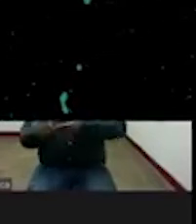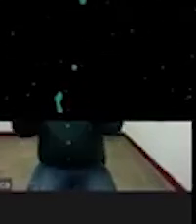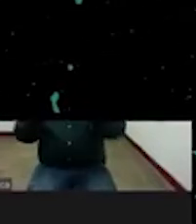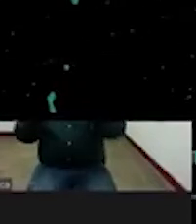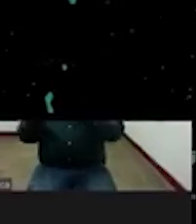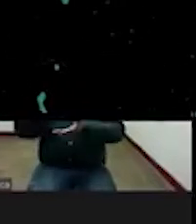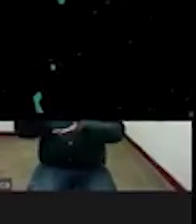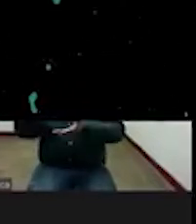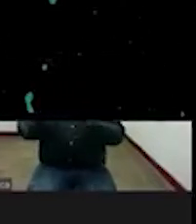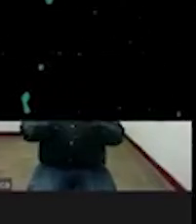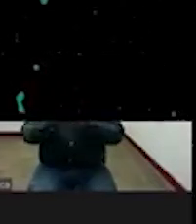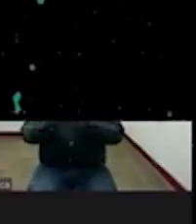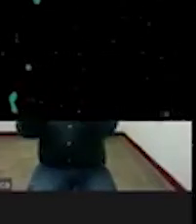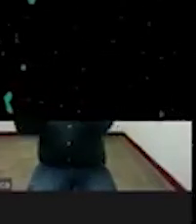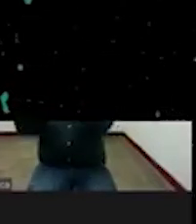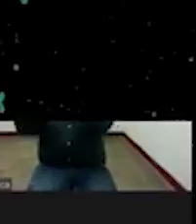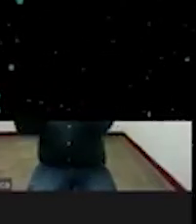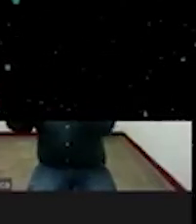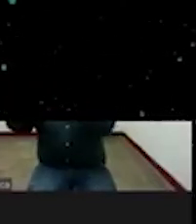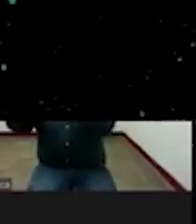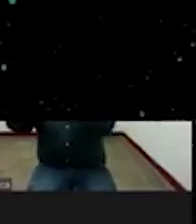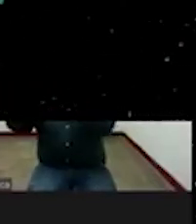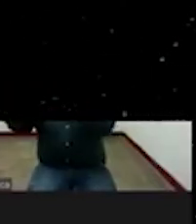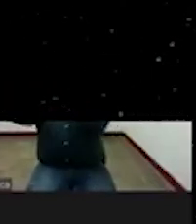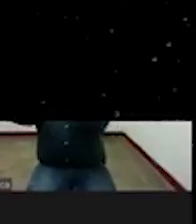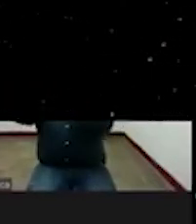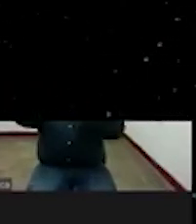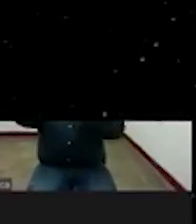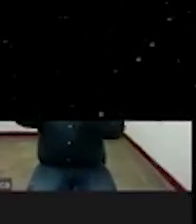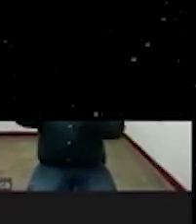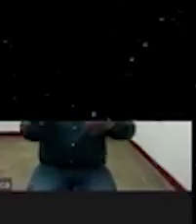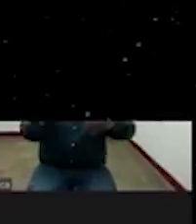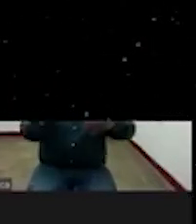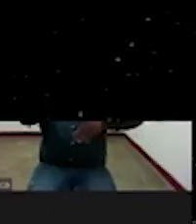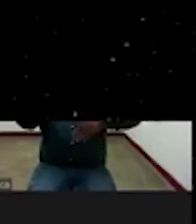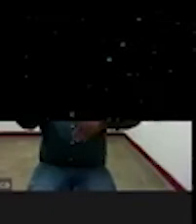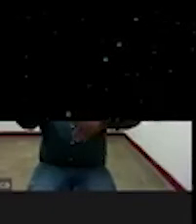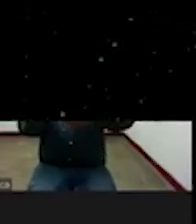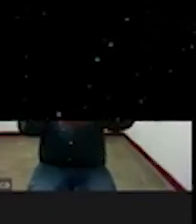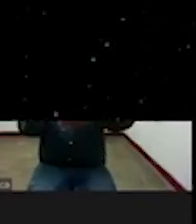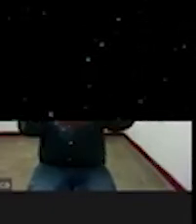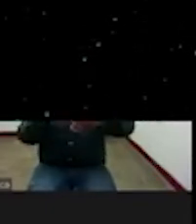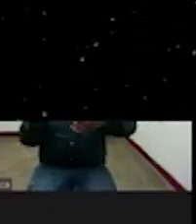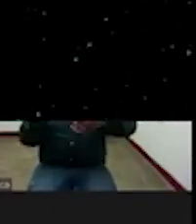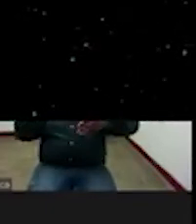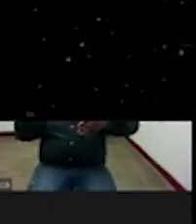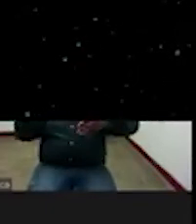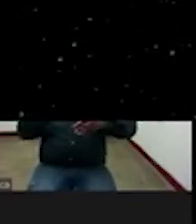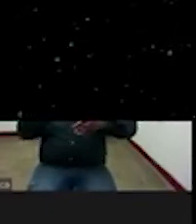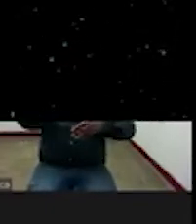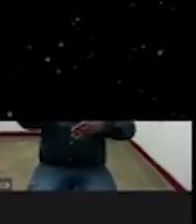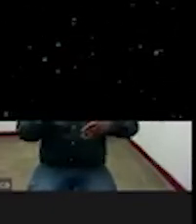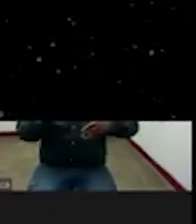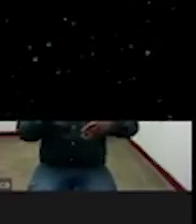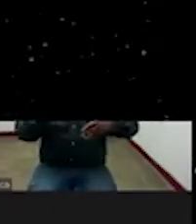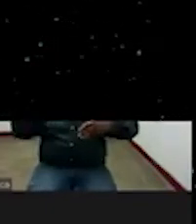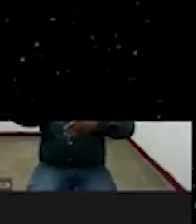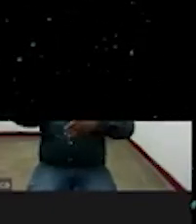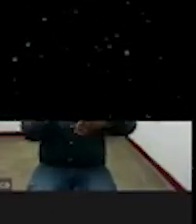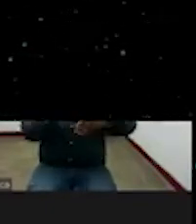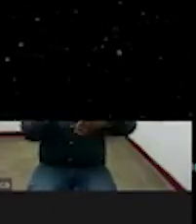hacia europa y europa hacia américa esto era con digamos con con el tema de los viajes